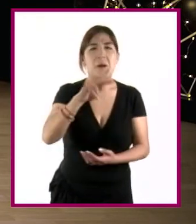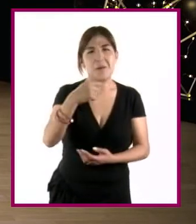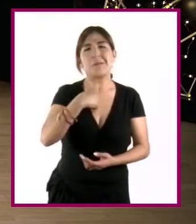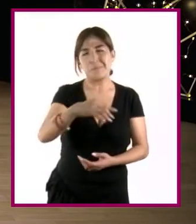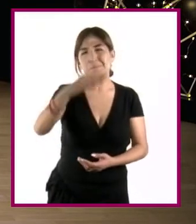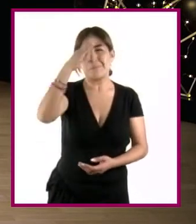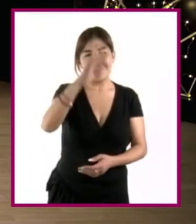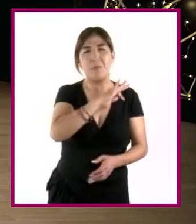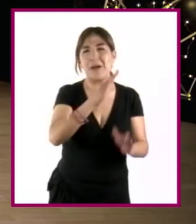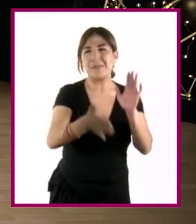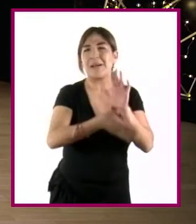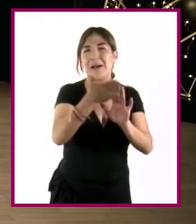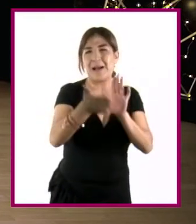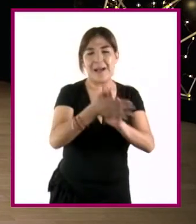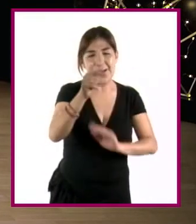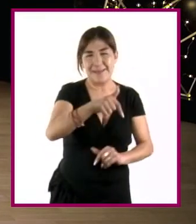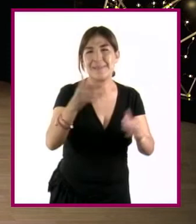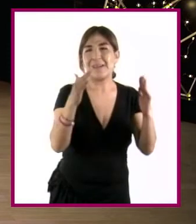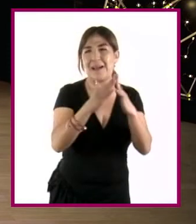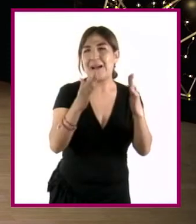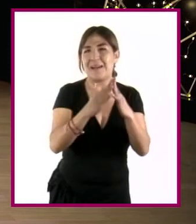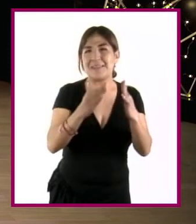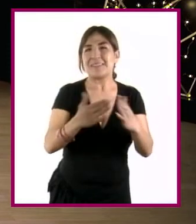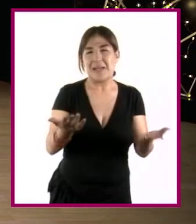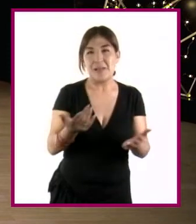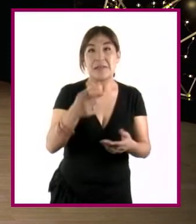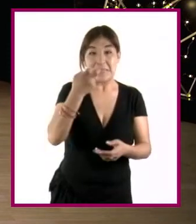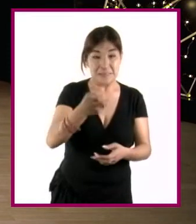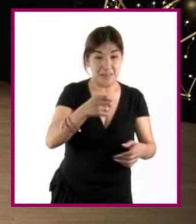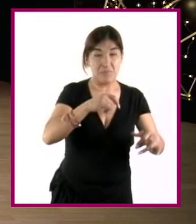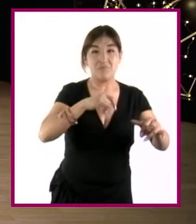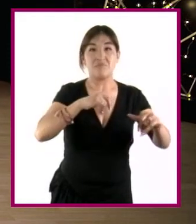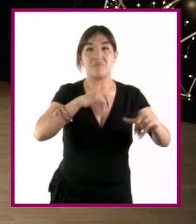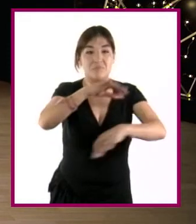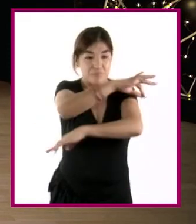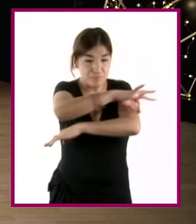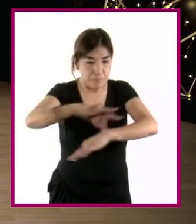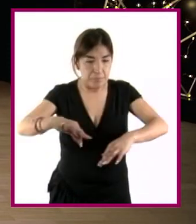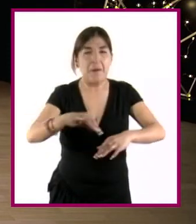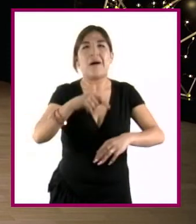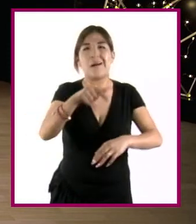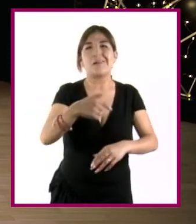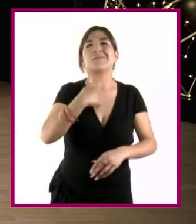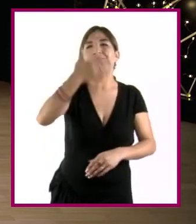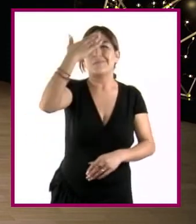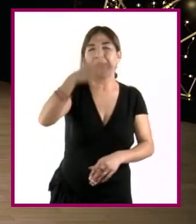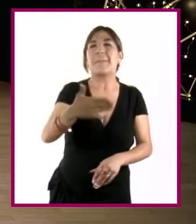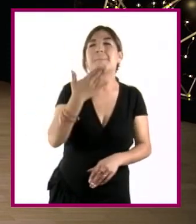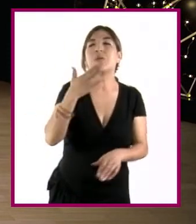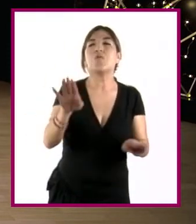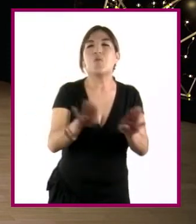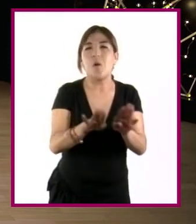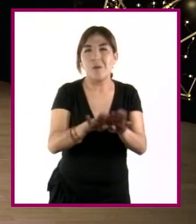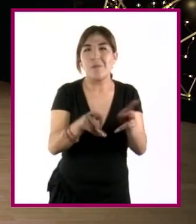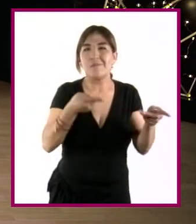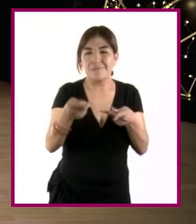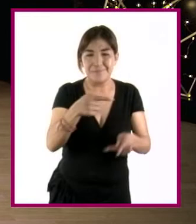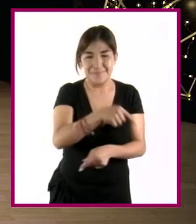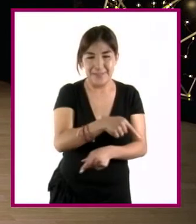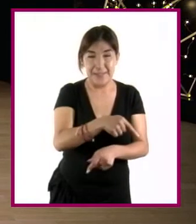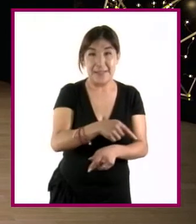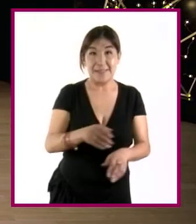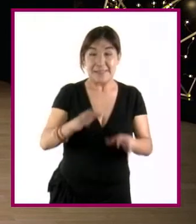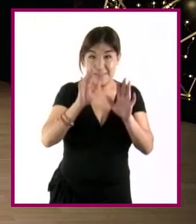Y lo mejor, gracias al uso de los planos, puedo saber con mayor exactitud cómo va a quedar. Al saber cómo se utilizan las